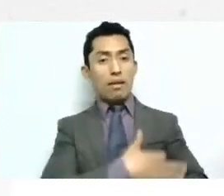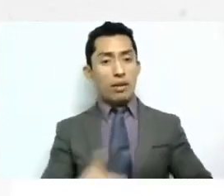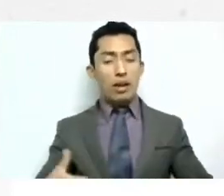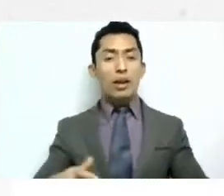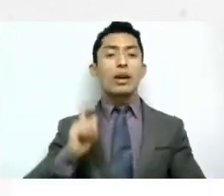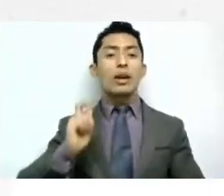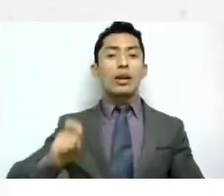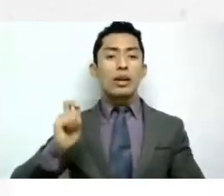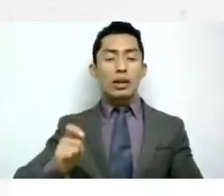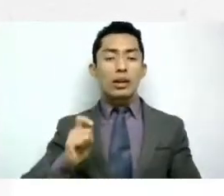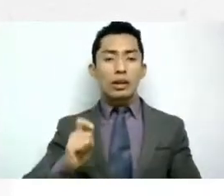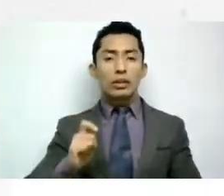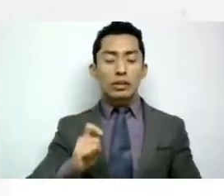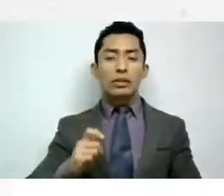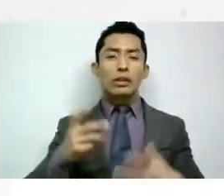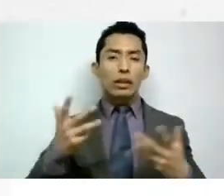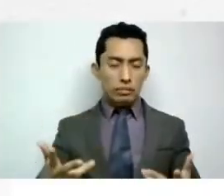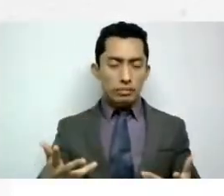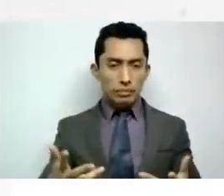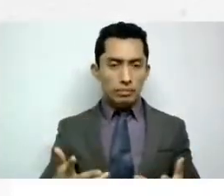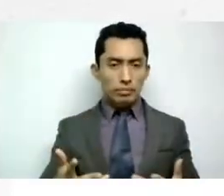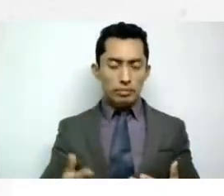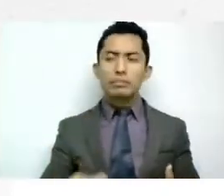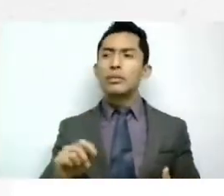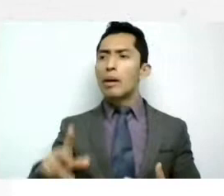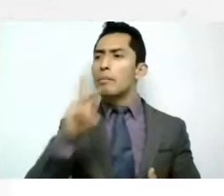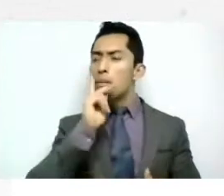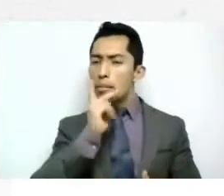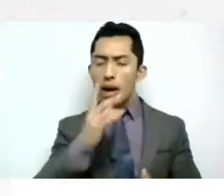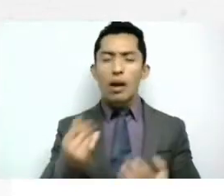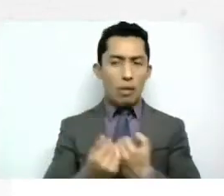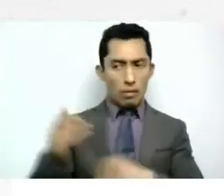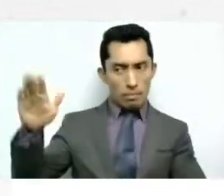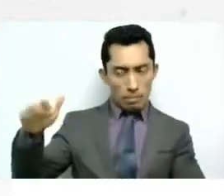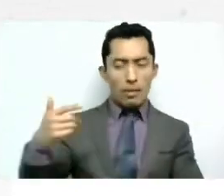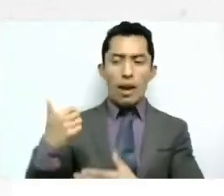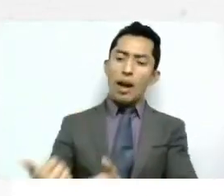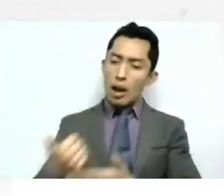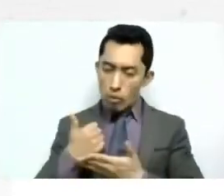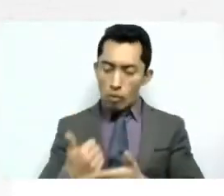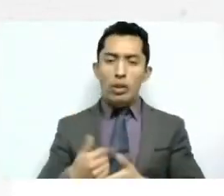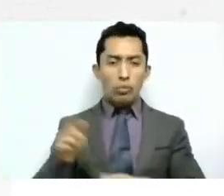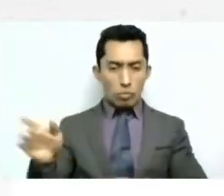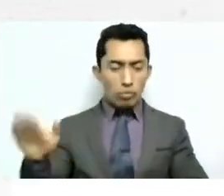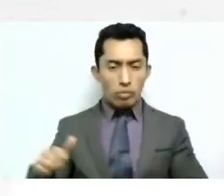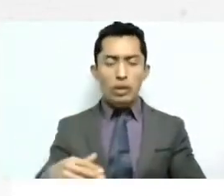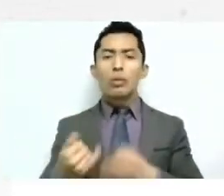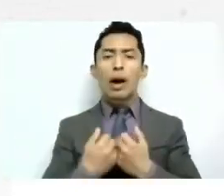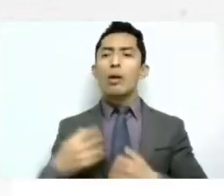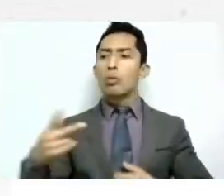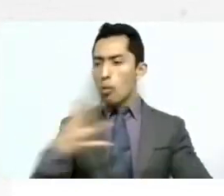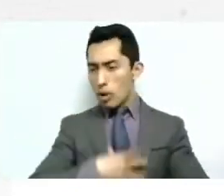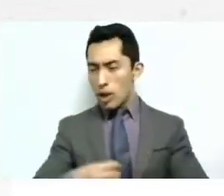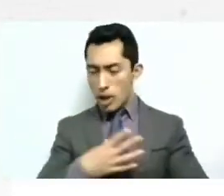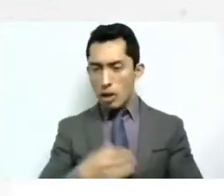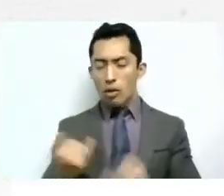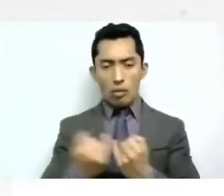darles esa integrar al padre al cuidado que ejercen esa paternidad es